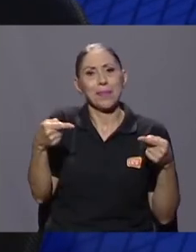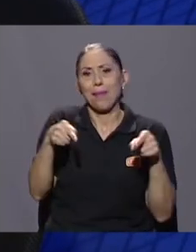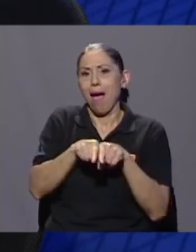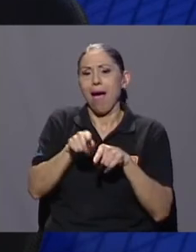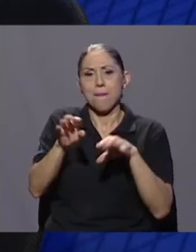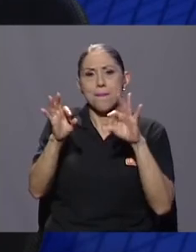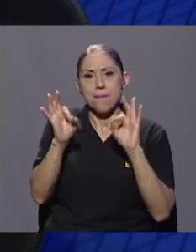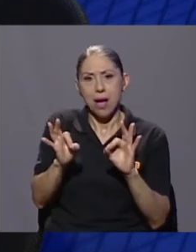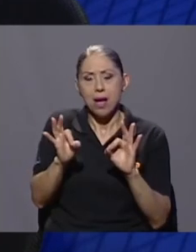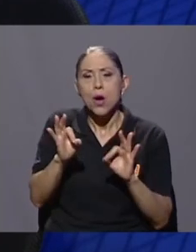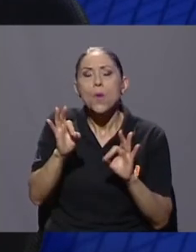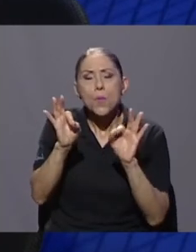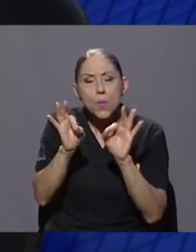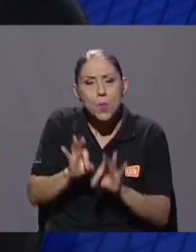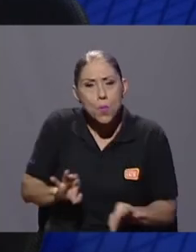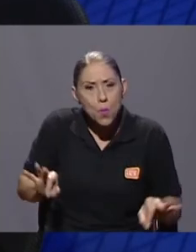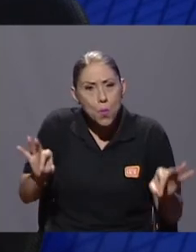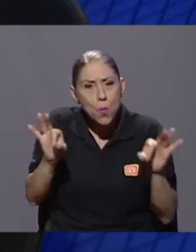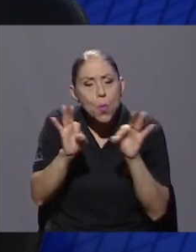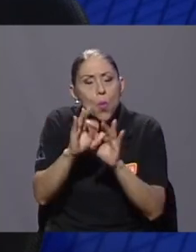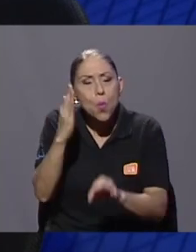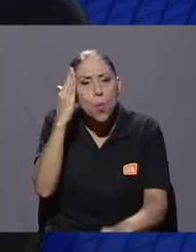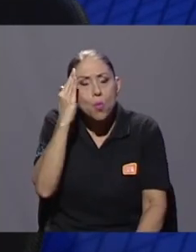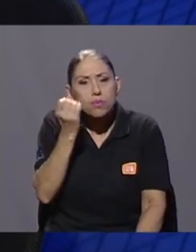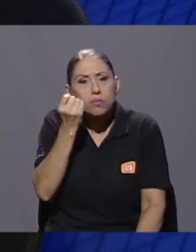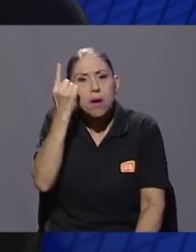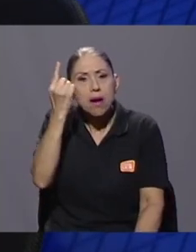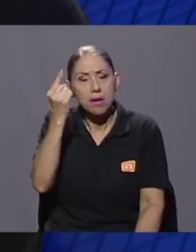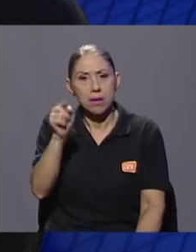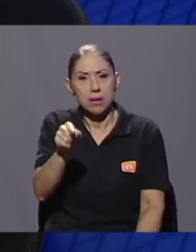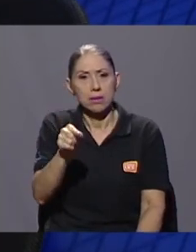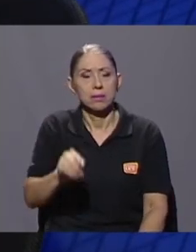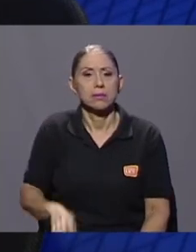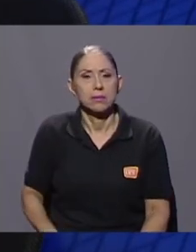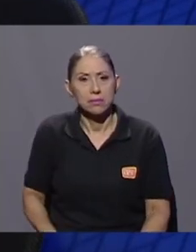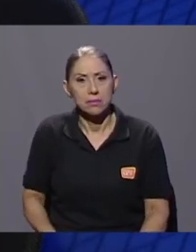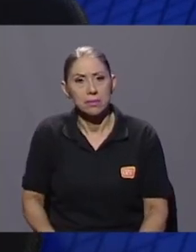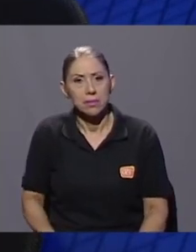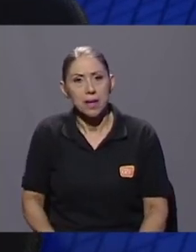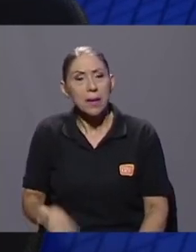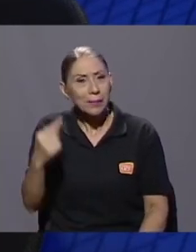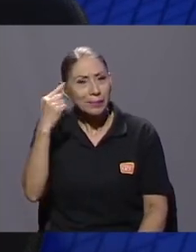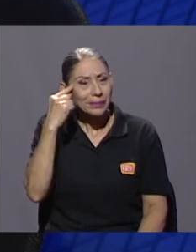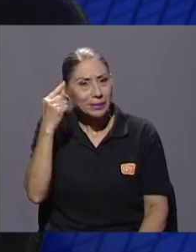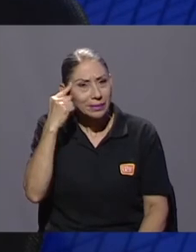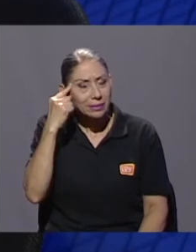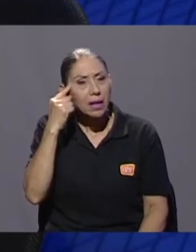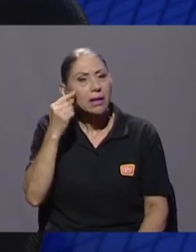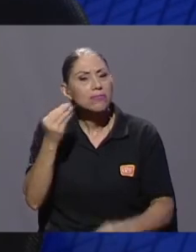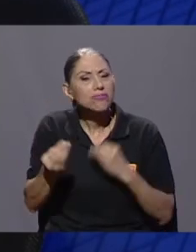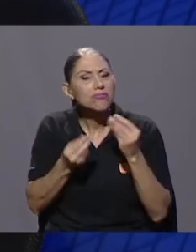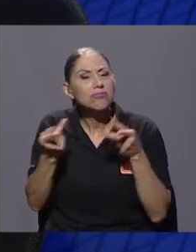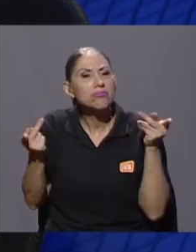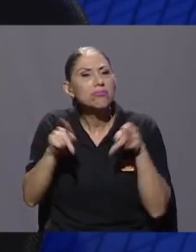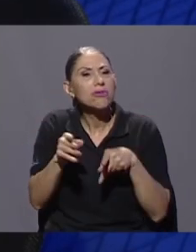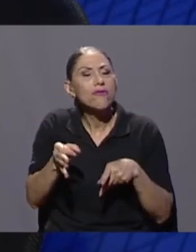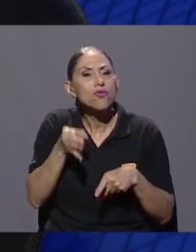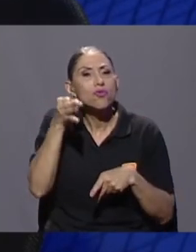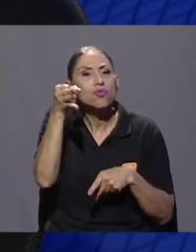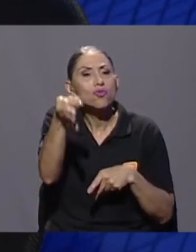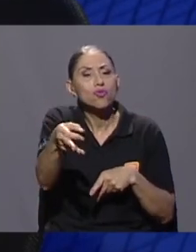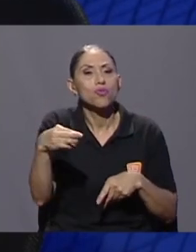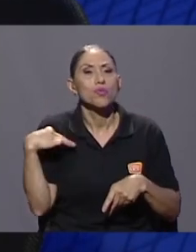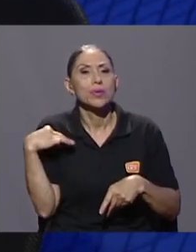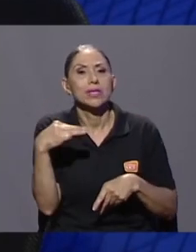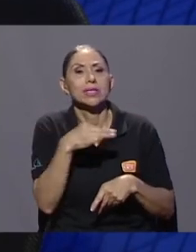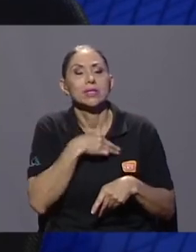importante tenerlo en la mente, en el futuro del Ministerio de Cultura y Juventud, que